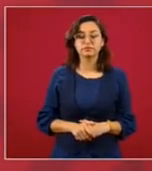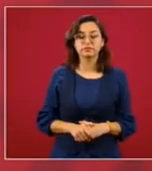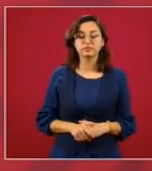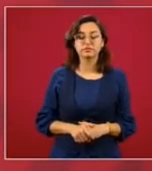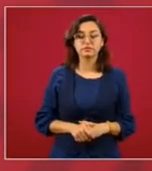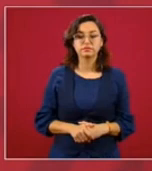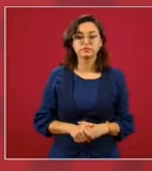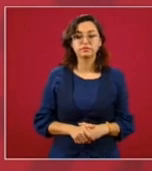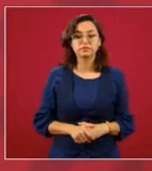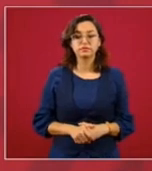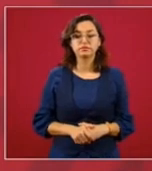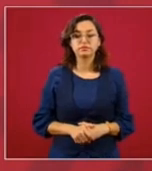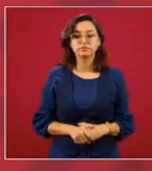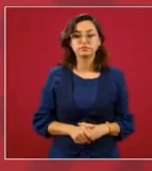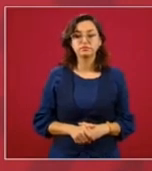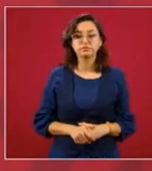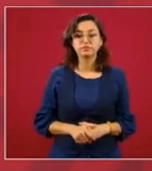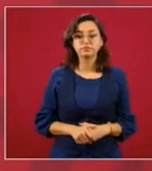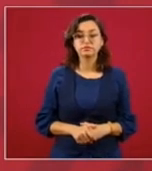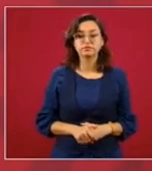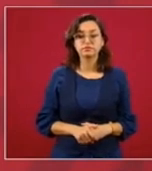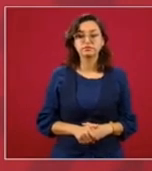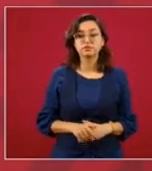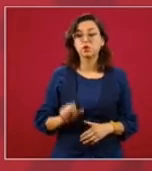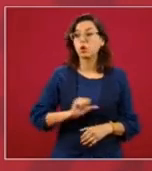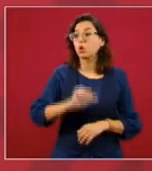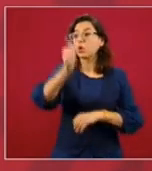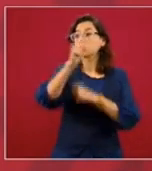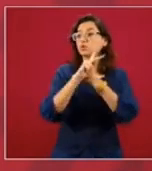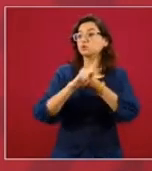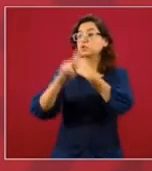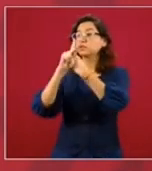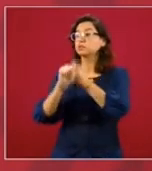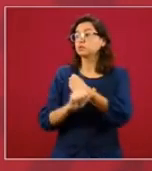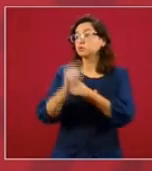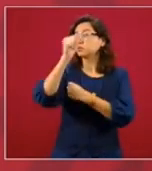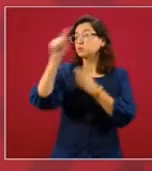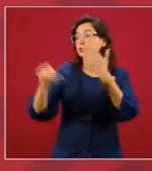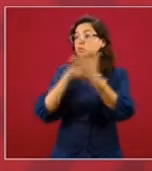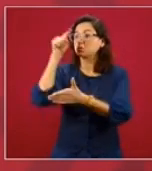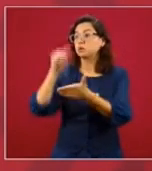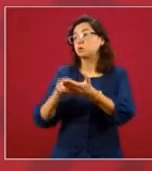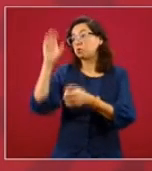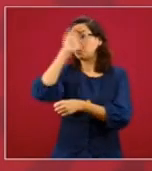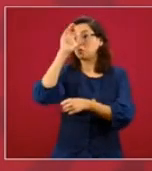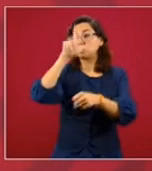esta tradición, esta cultura,